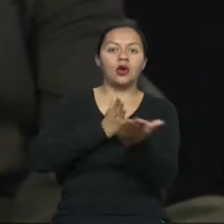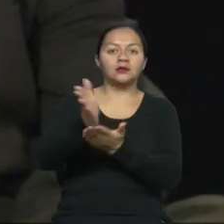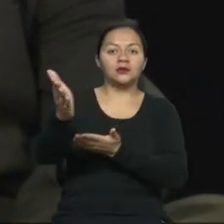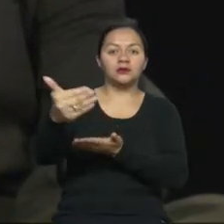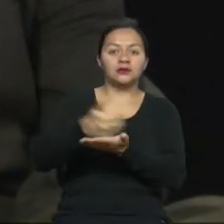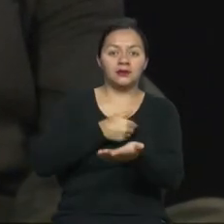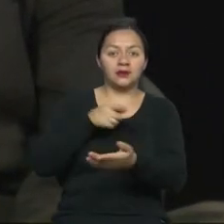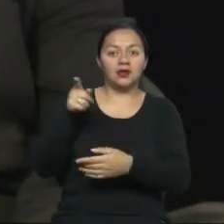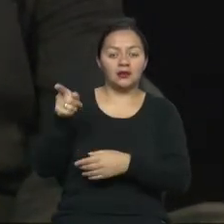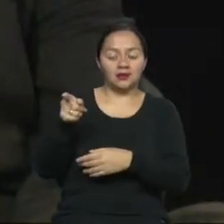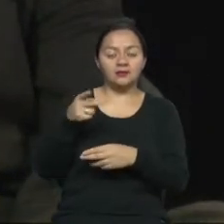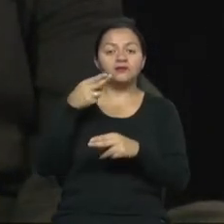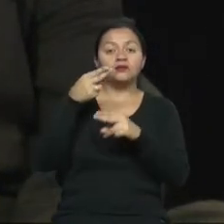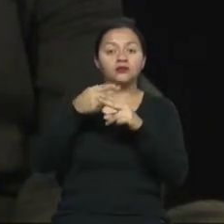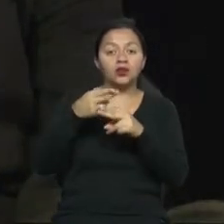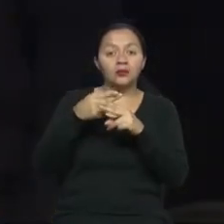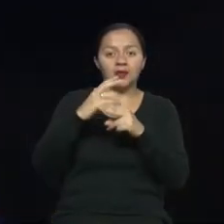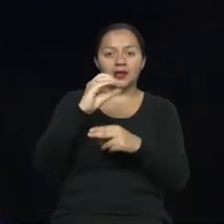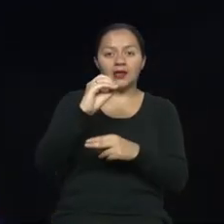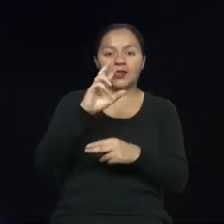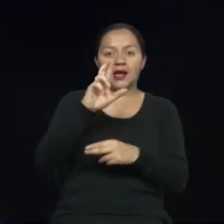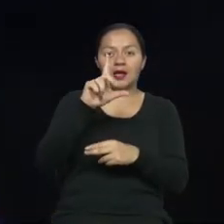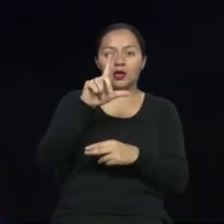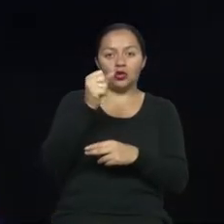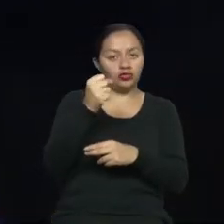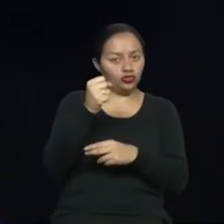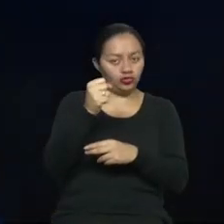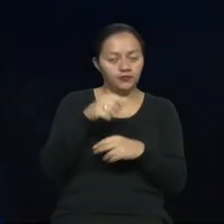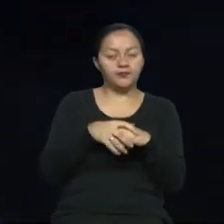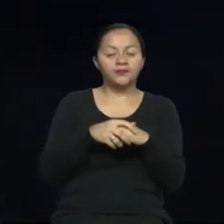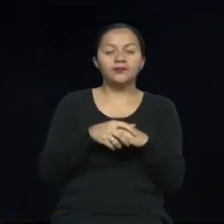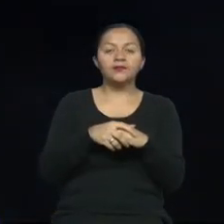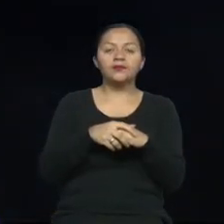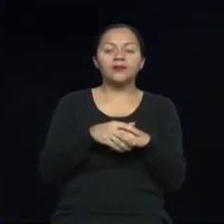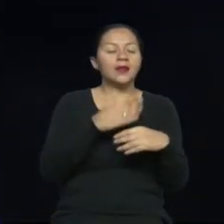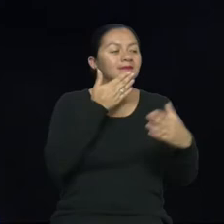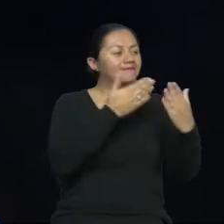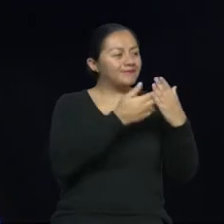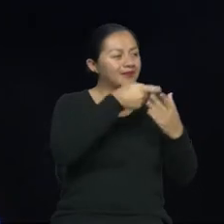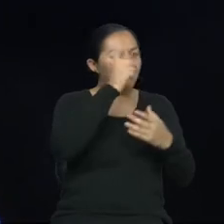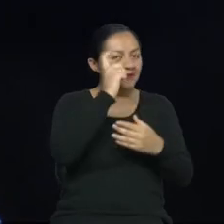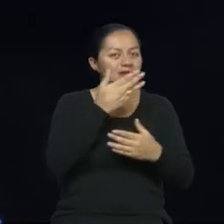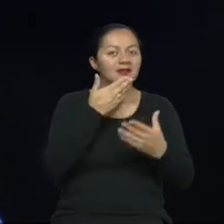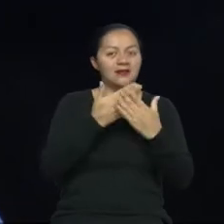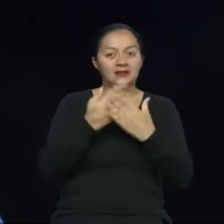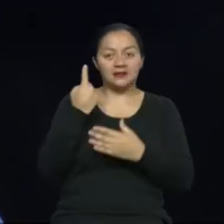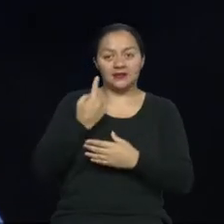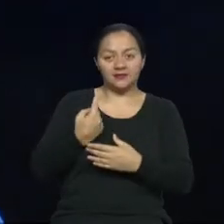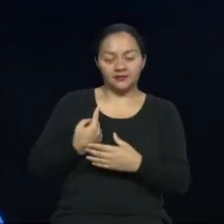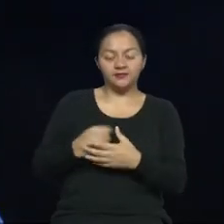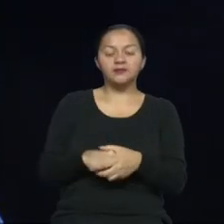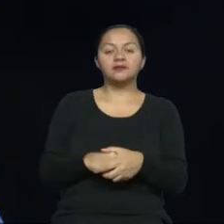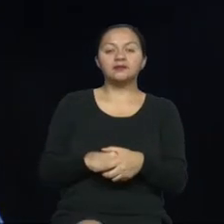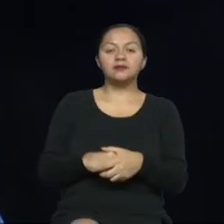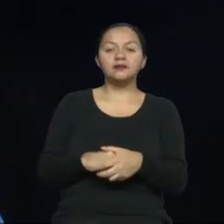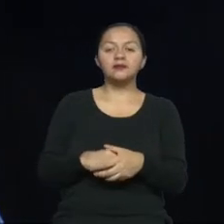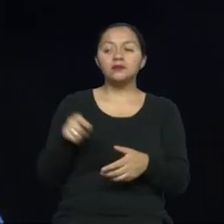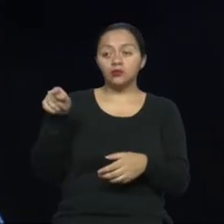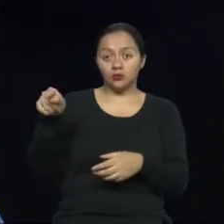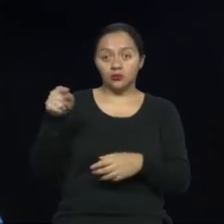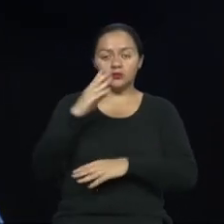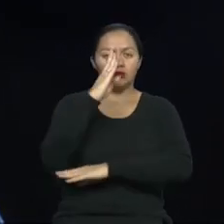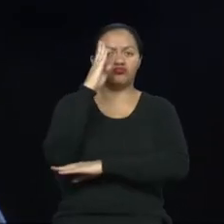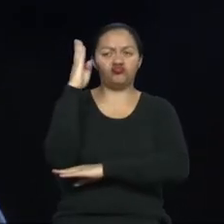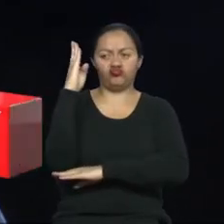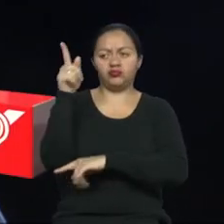Javier. Carlos, qué gusto tenerte. Cuando tú estás viendo desde la visión objetiva clara como un profesional, que eres